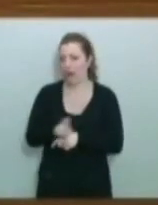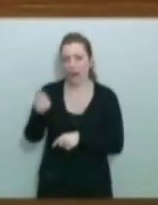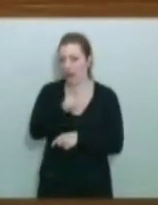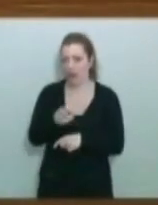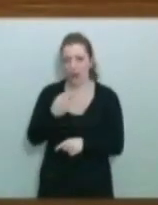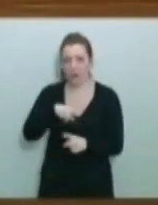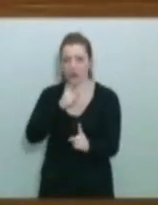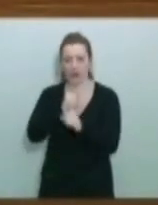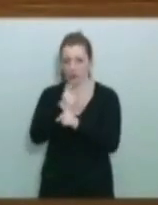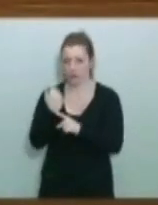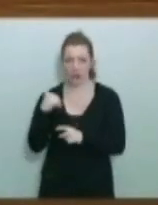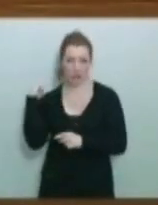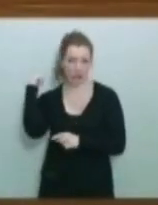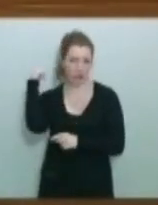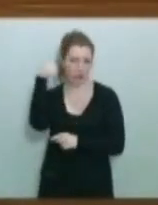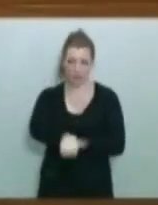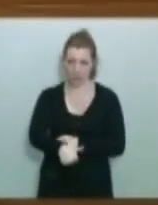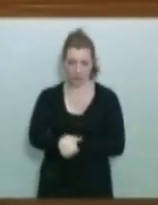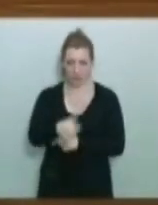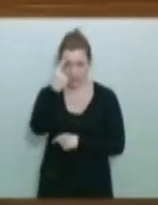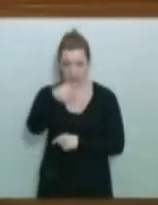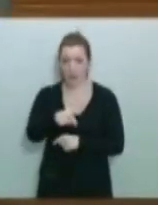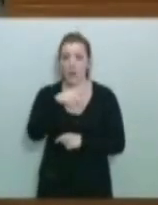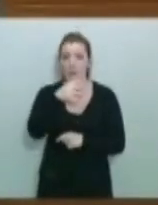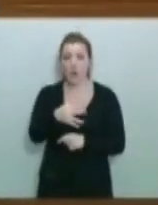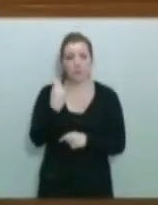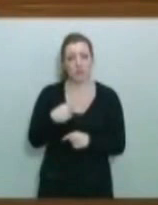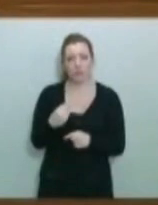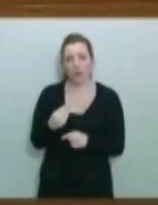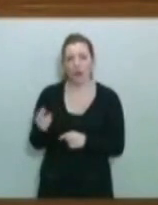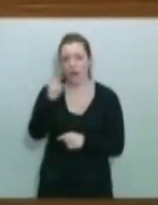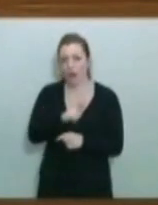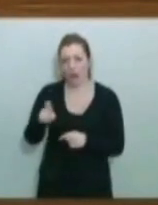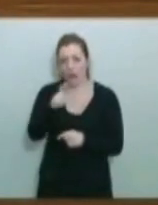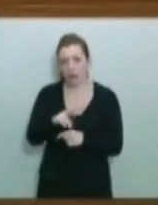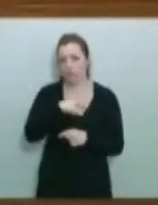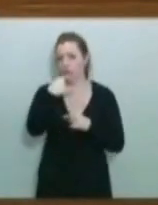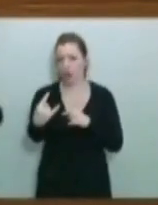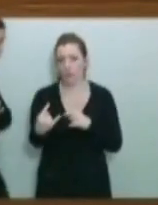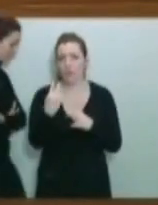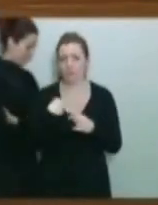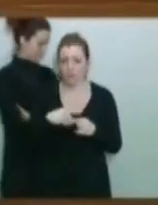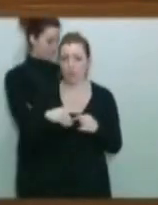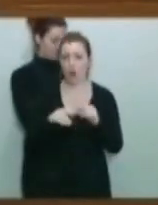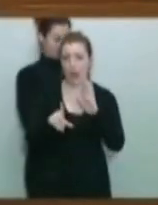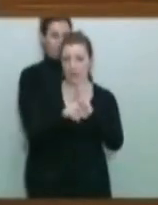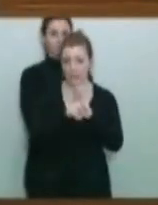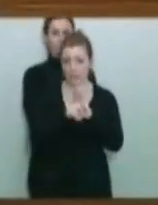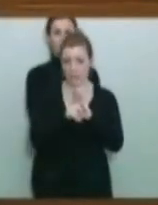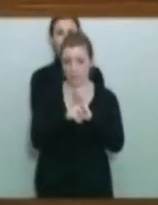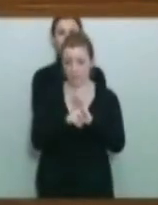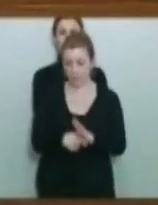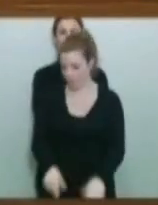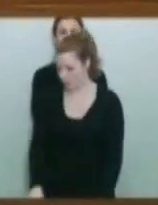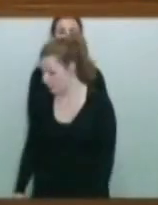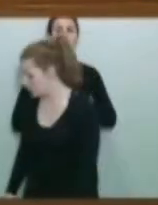oído nosotros desde hace tiempo. E incluso estamos en contra de esas duplicidades, excesos y redundancias en la producción legislativa de todo tipo de